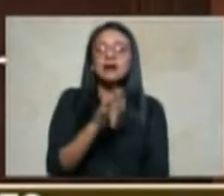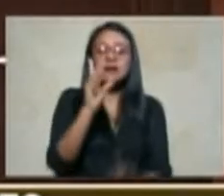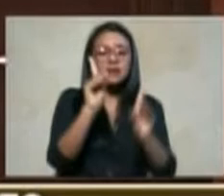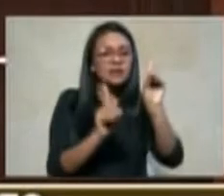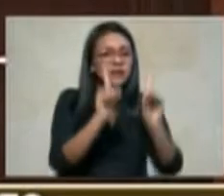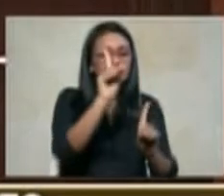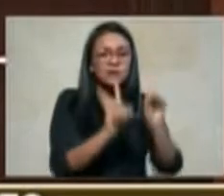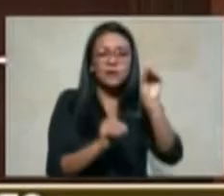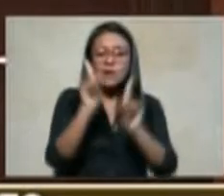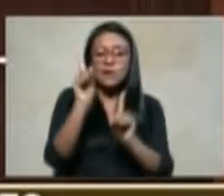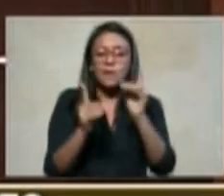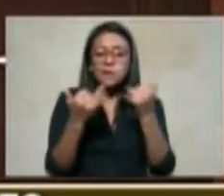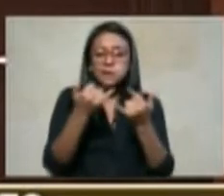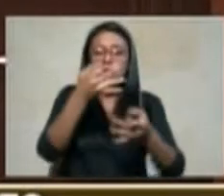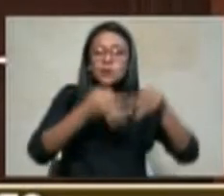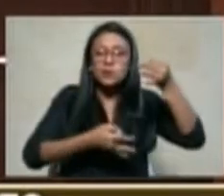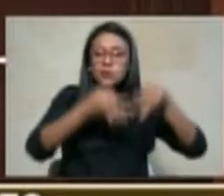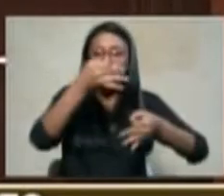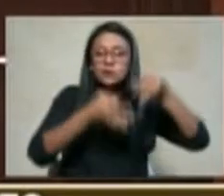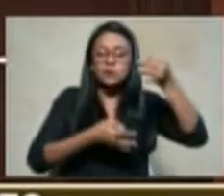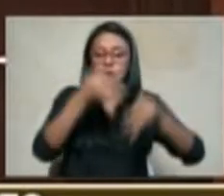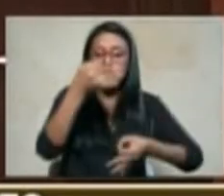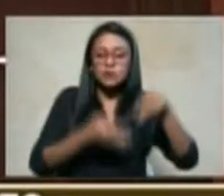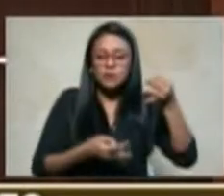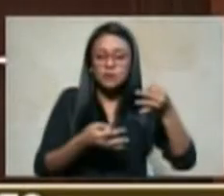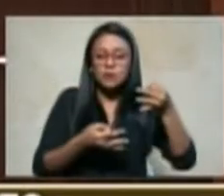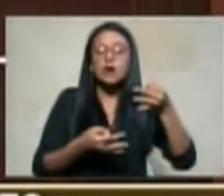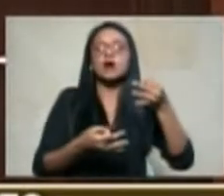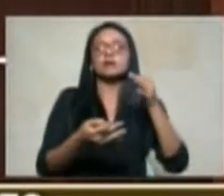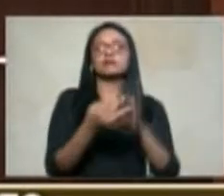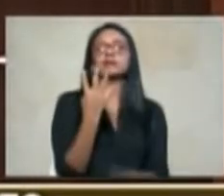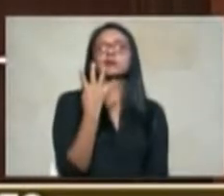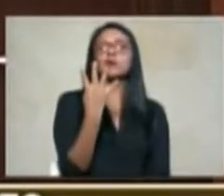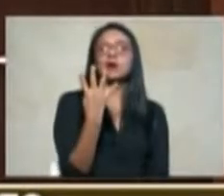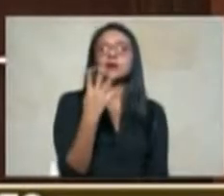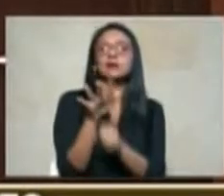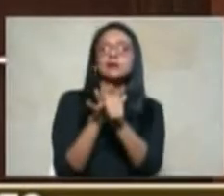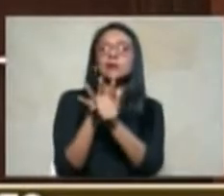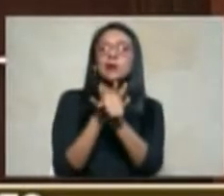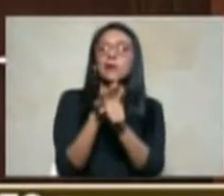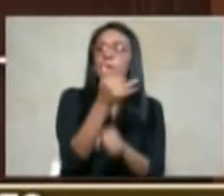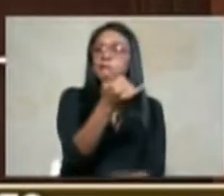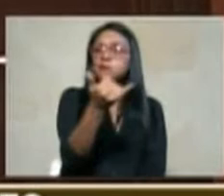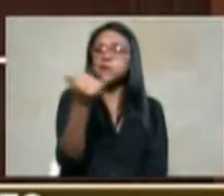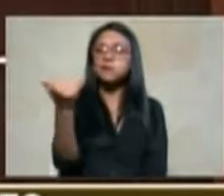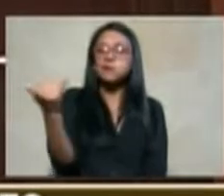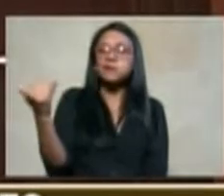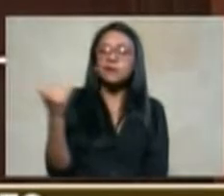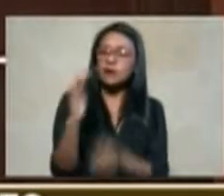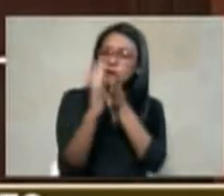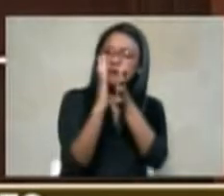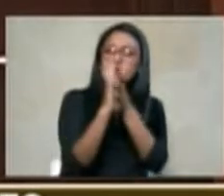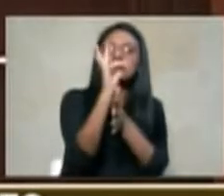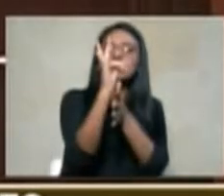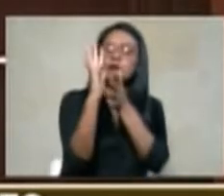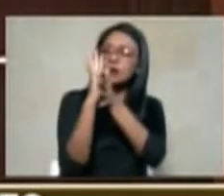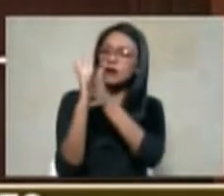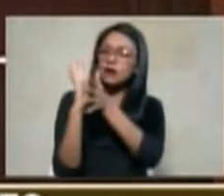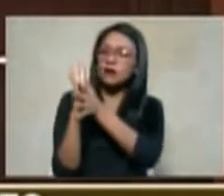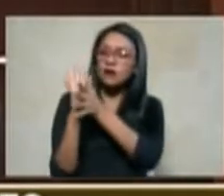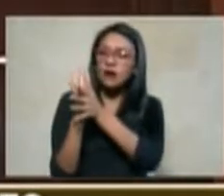solamente cuatro casos solamente cuatro casos han activado el mecanismo de revisión